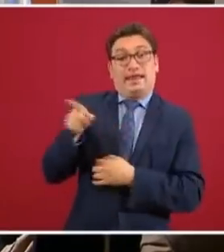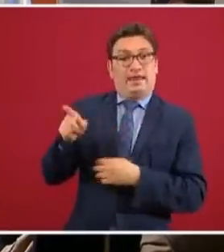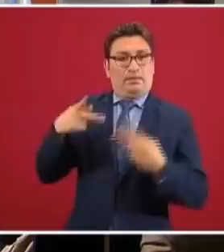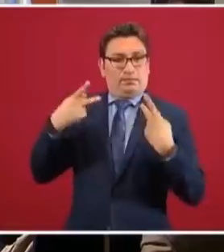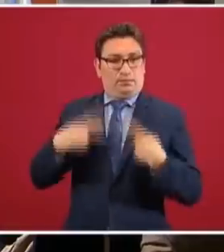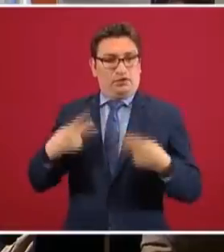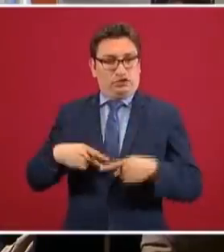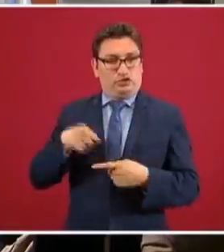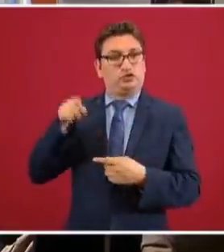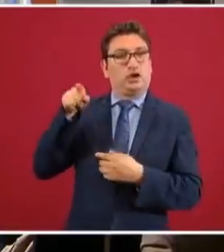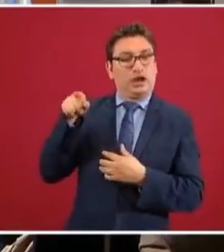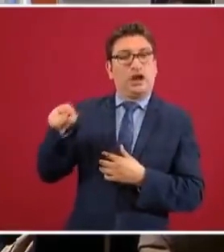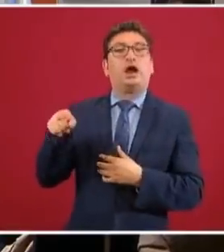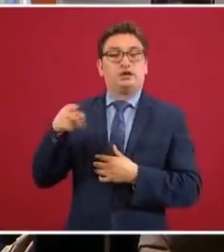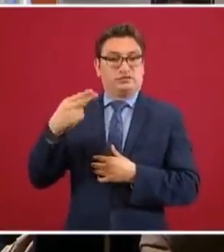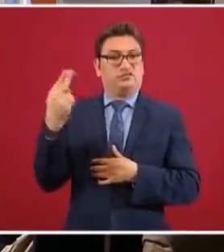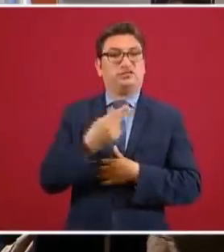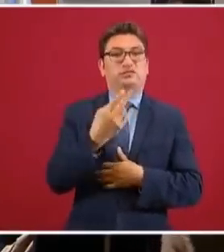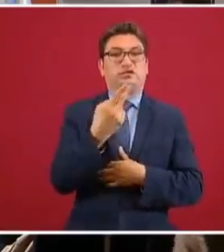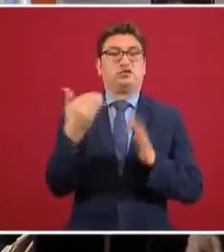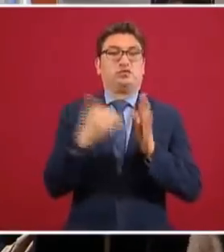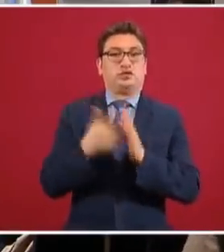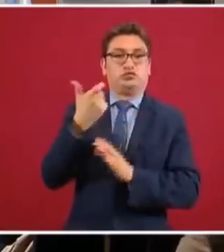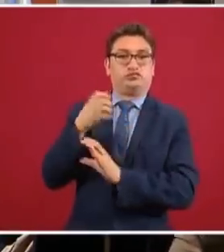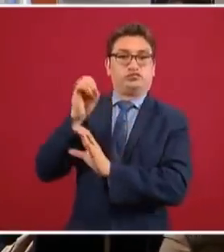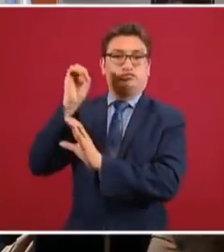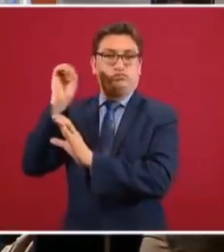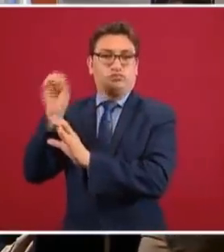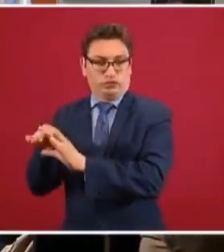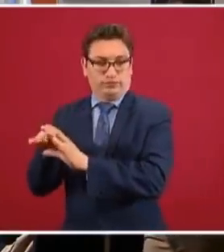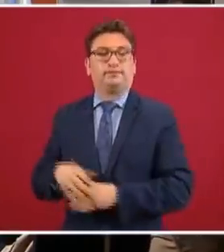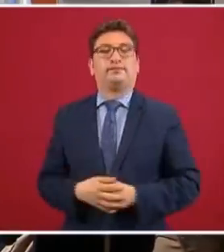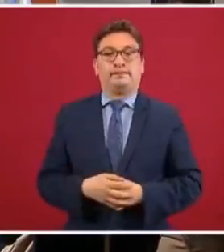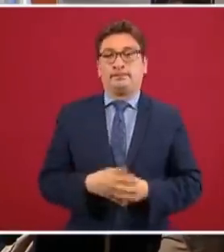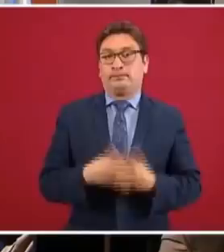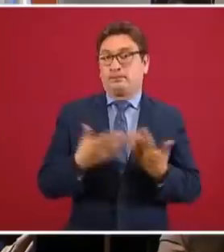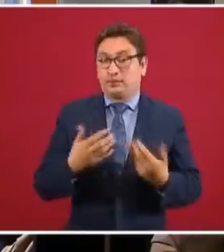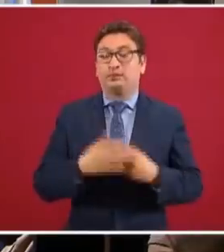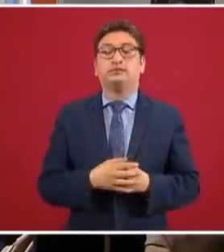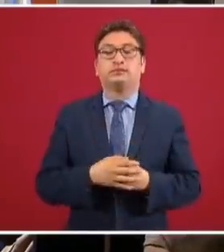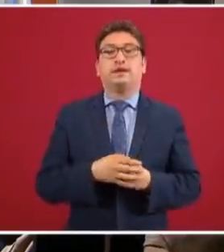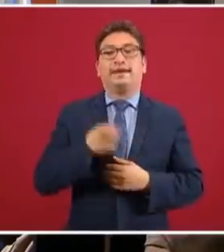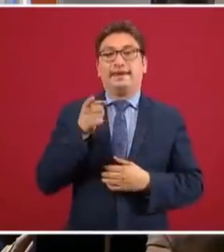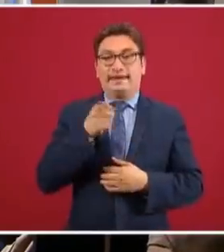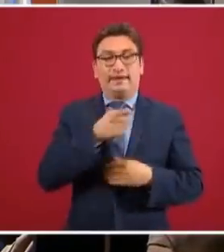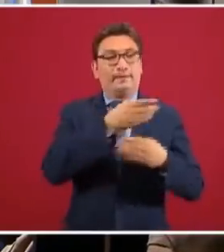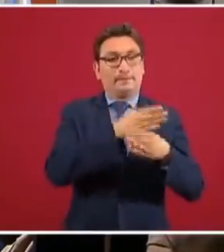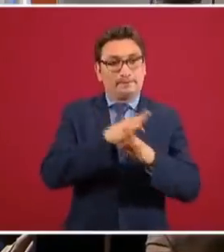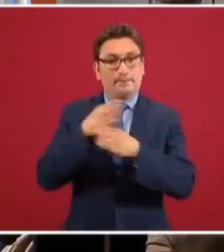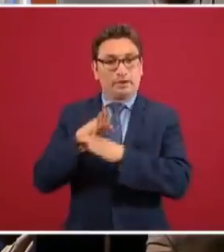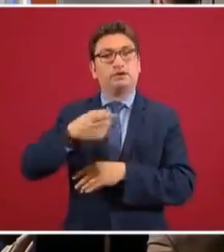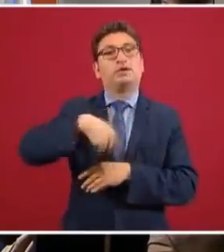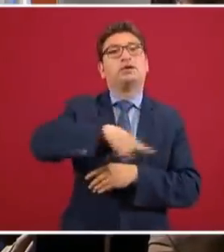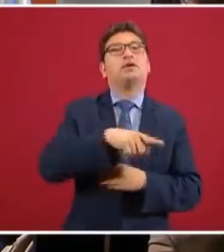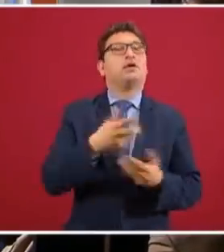necesitamos que se les depositen 25 mil pesos. En ese sentido, los bancos lo que